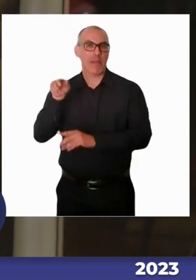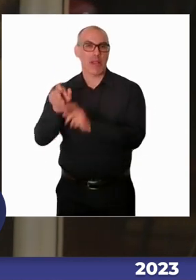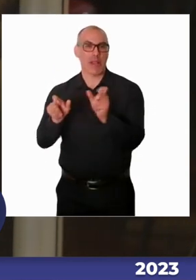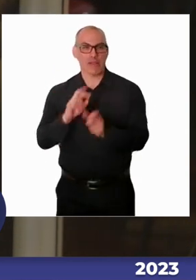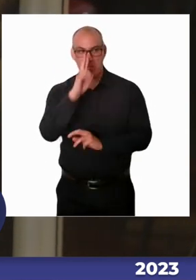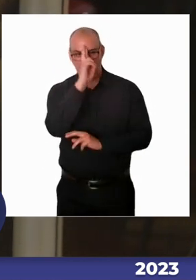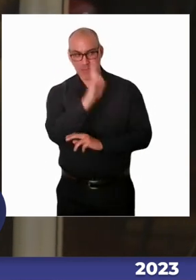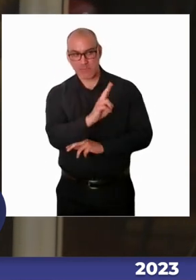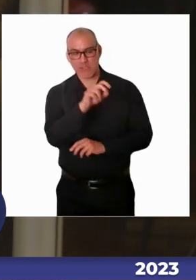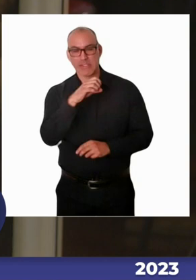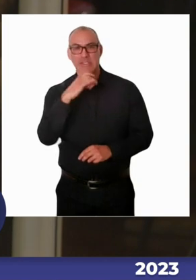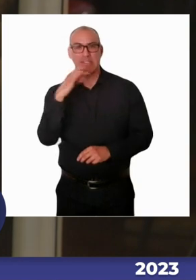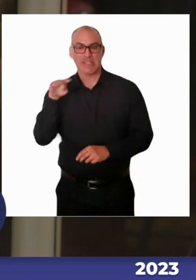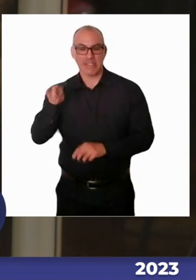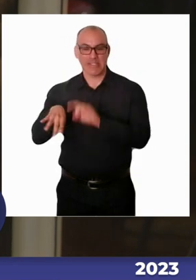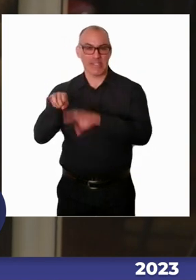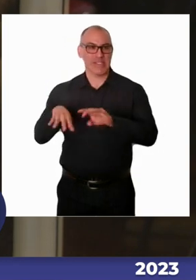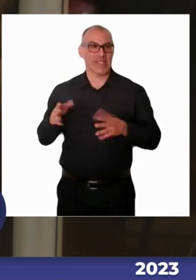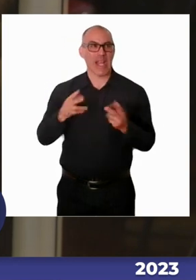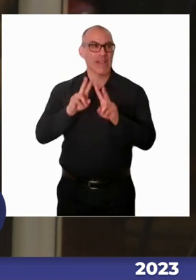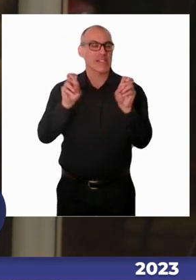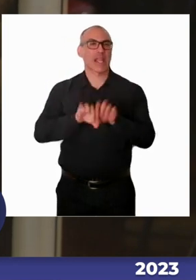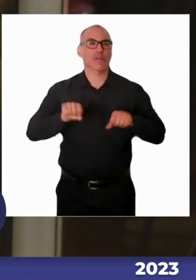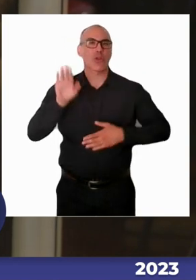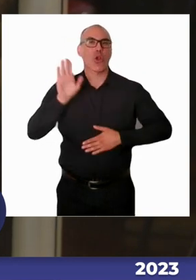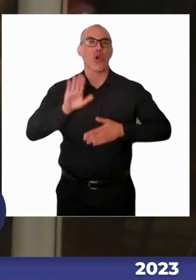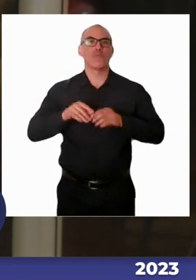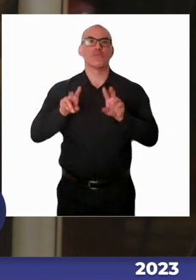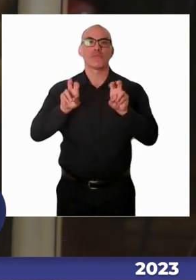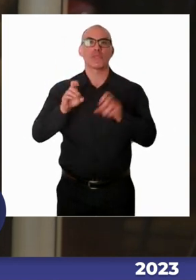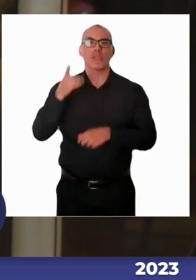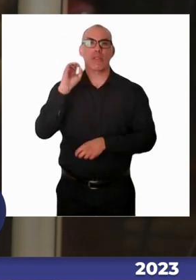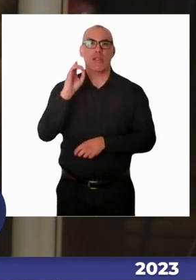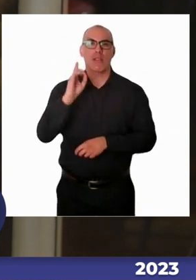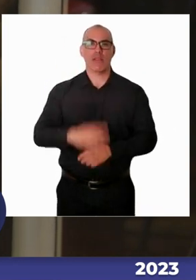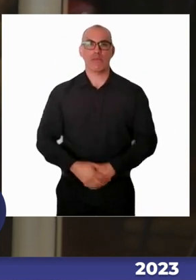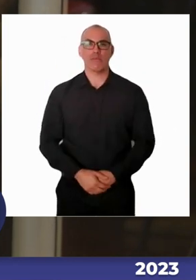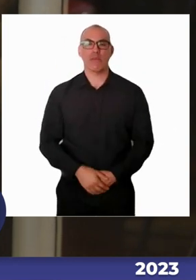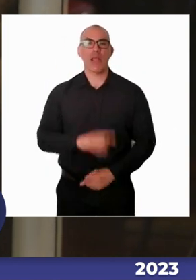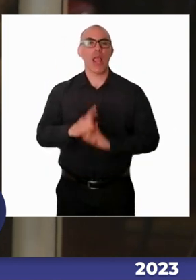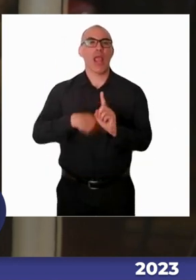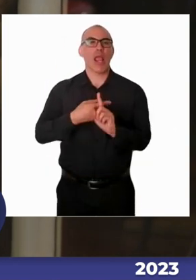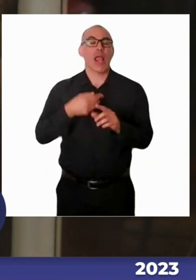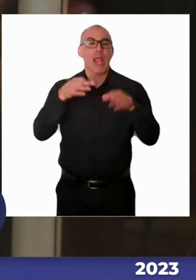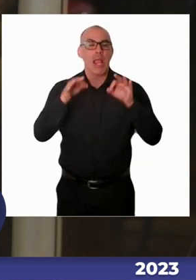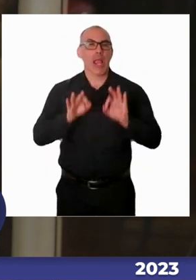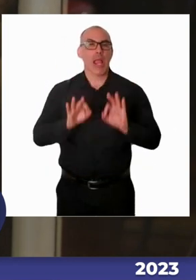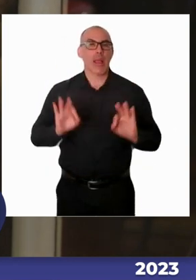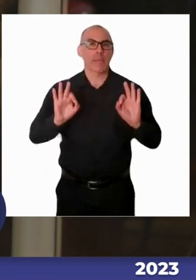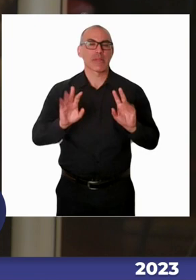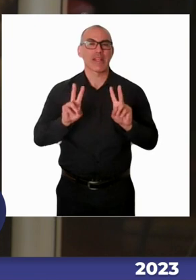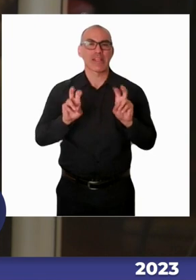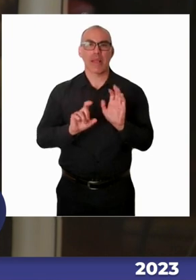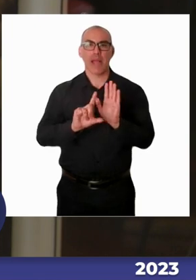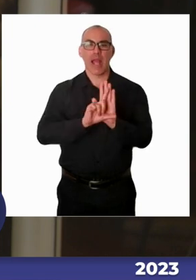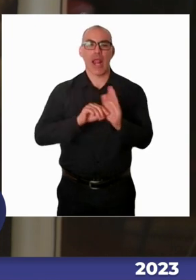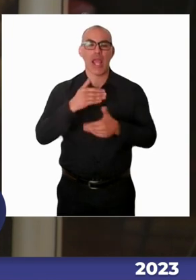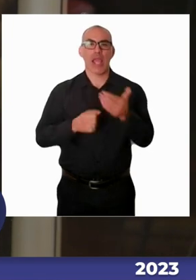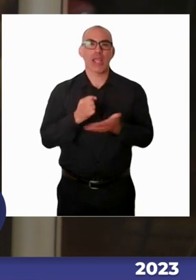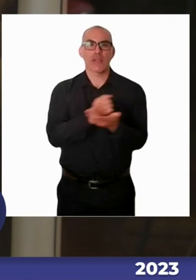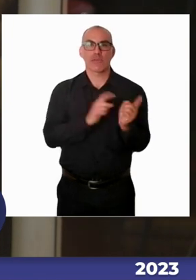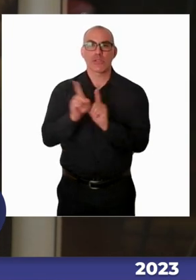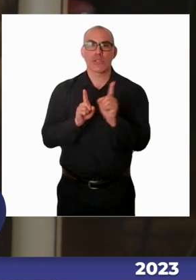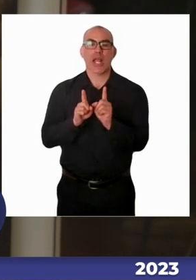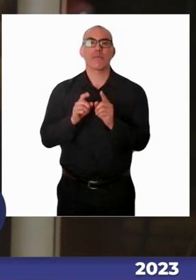organizaciones, que ha observado, quizás vamos a adelantar un poco la pregunta, pero que ha observado de la experiencia que